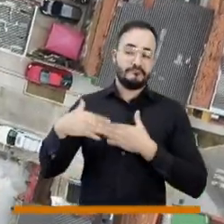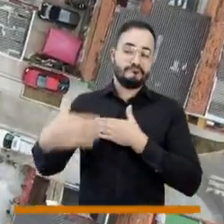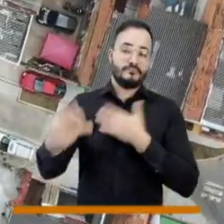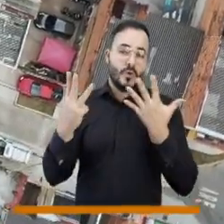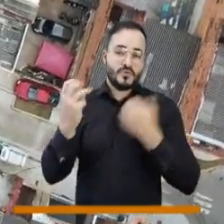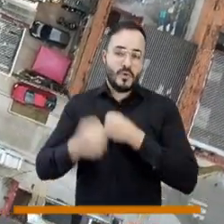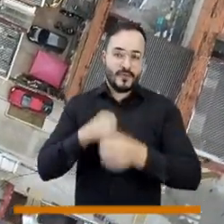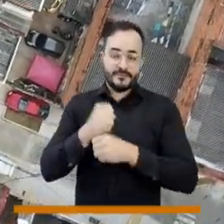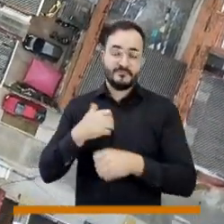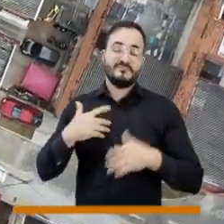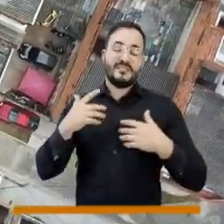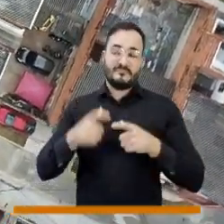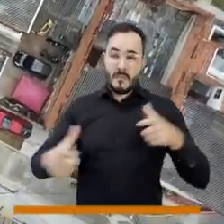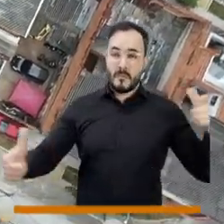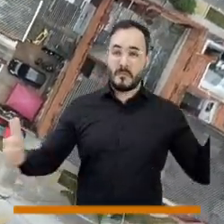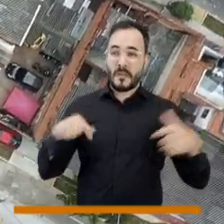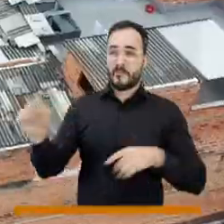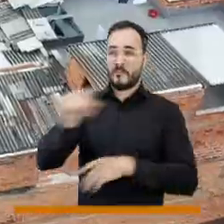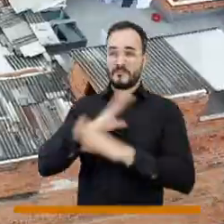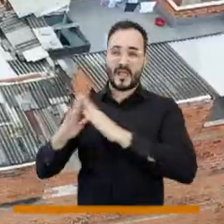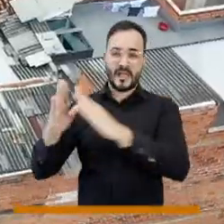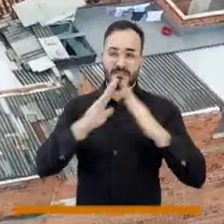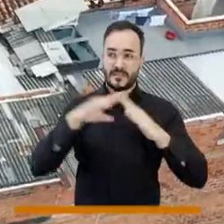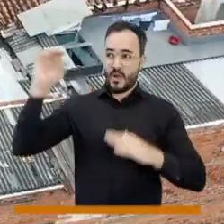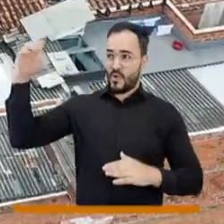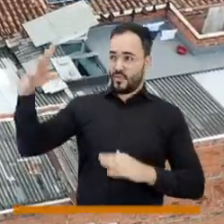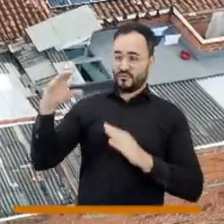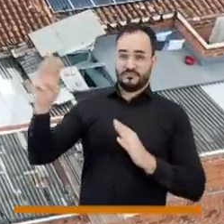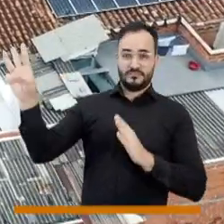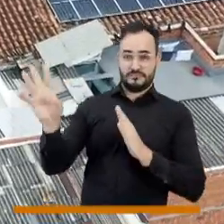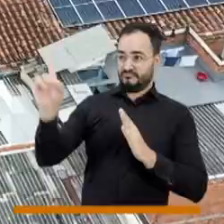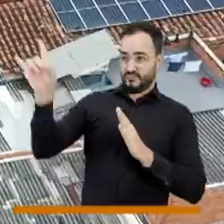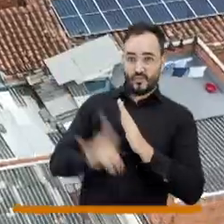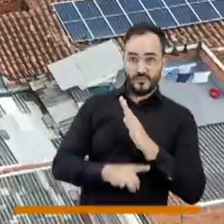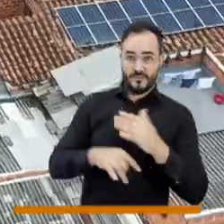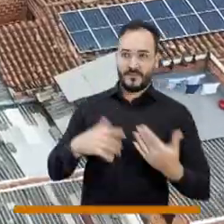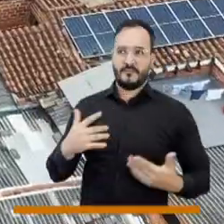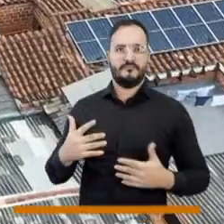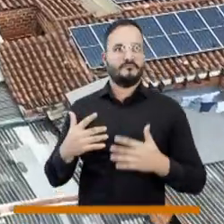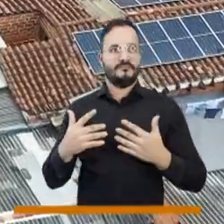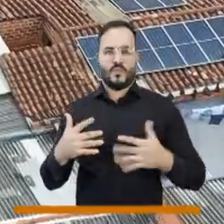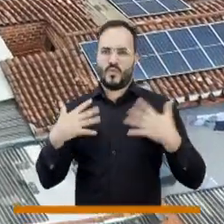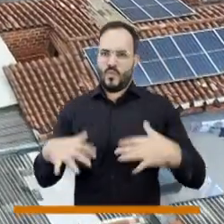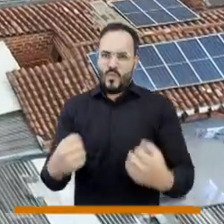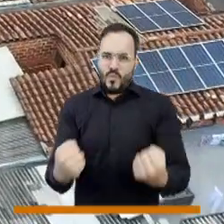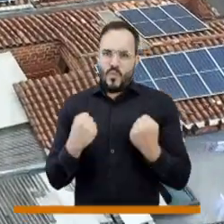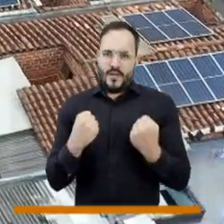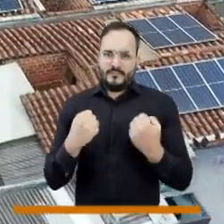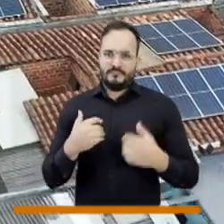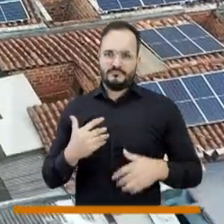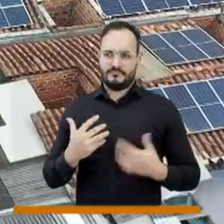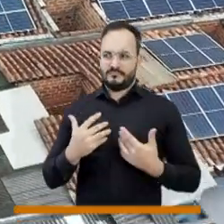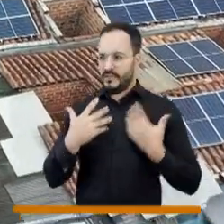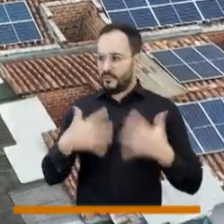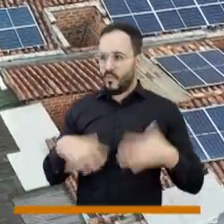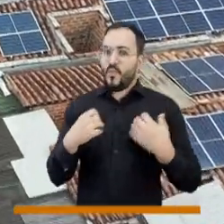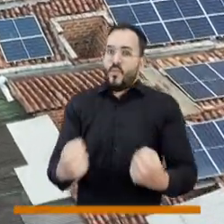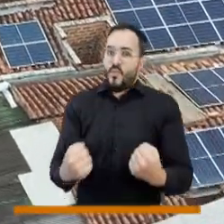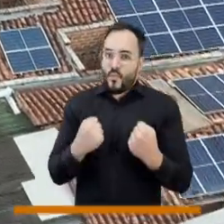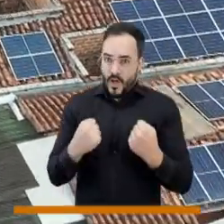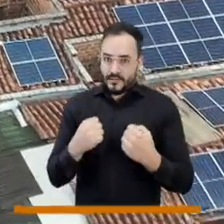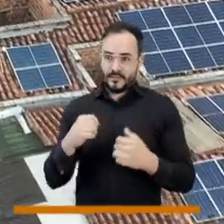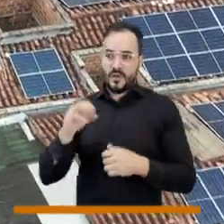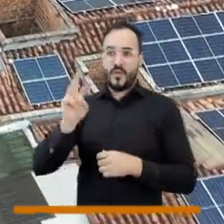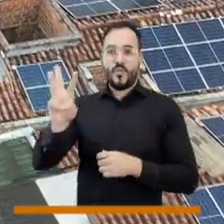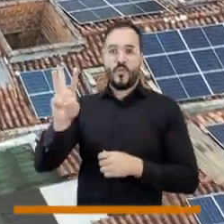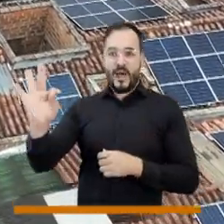pasado mañana, podemos tener 5 gigavatios en techos de energía solar, 5 gigavatios es la potencia de dos situangos, pero en los techos de todas partes.